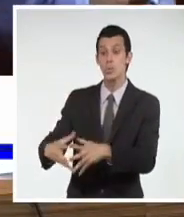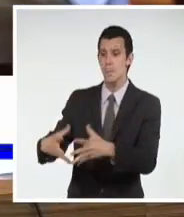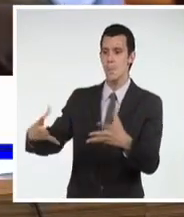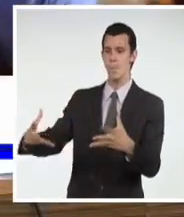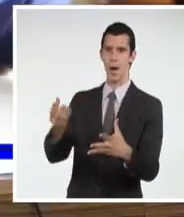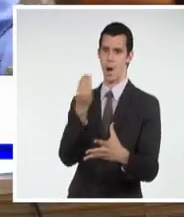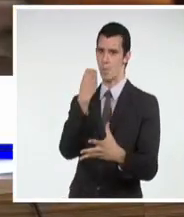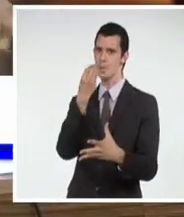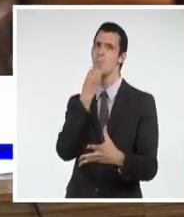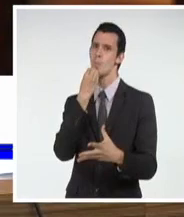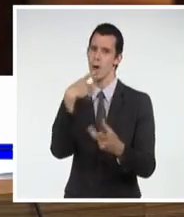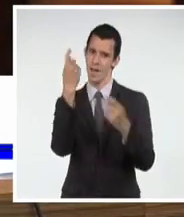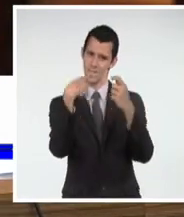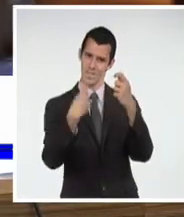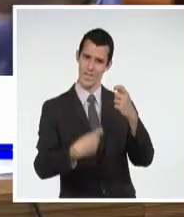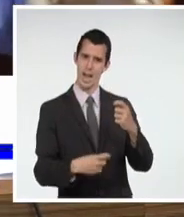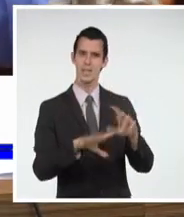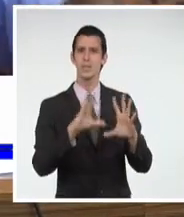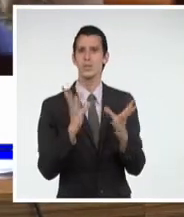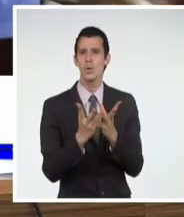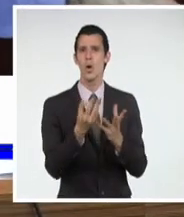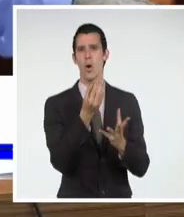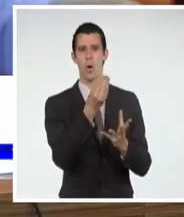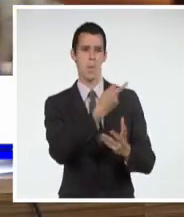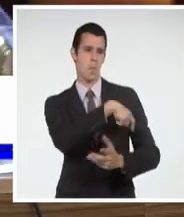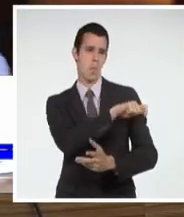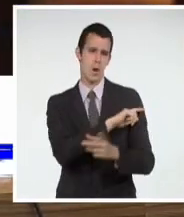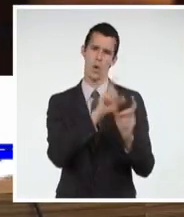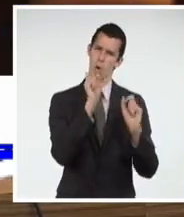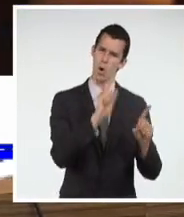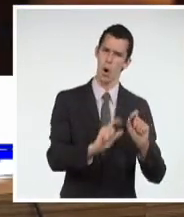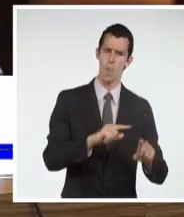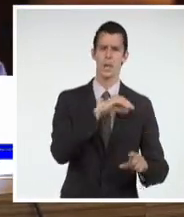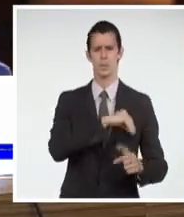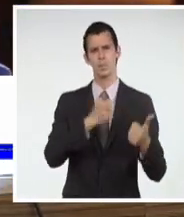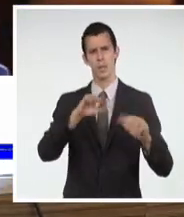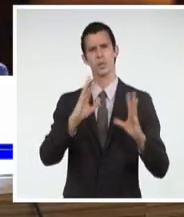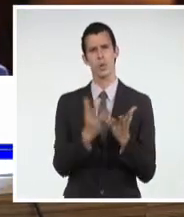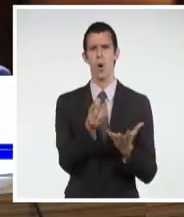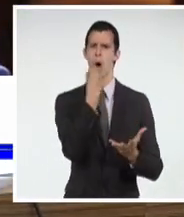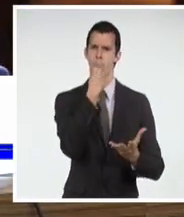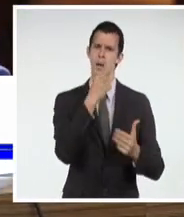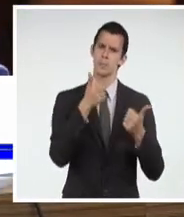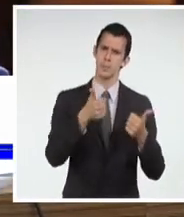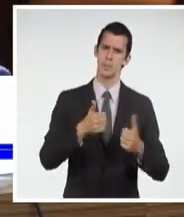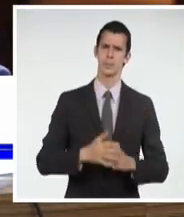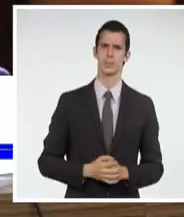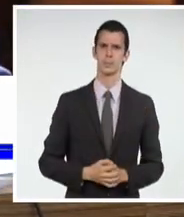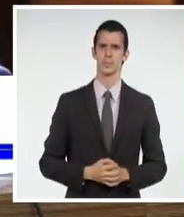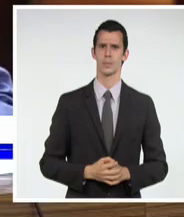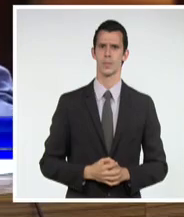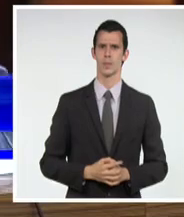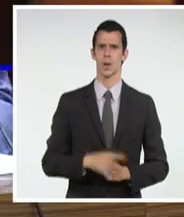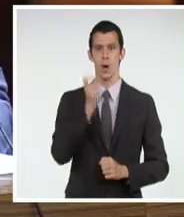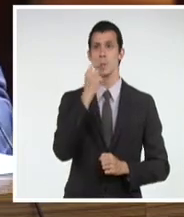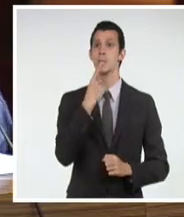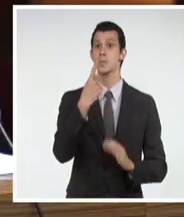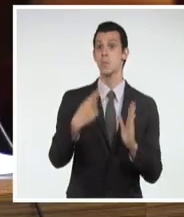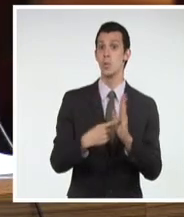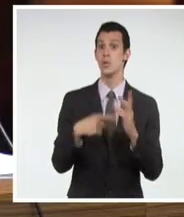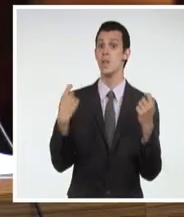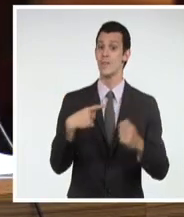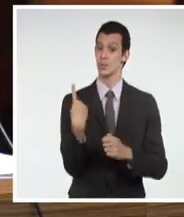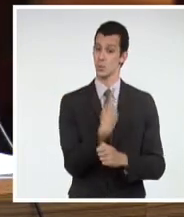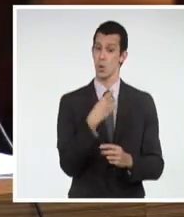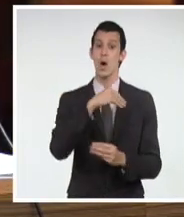y es la liberación que estamos haciendo, no se hace. La política existe, no hay que cambiar la norma. Lo que tenemos que cambiar somos nosotros, aquí.